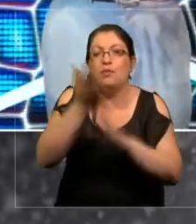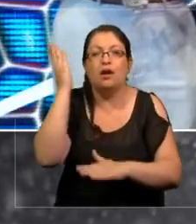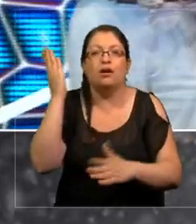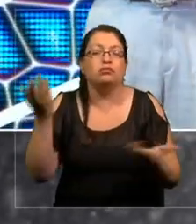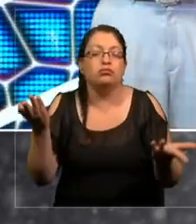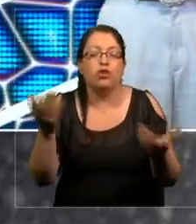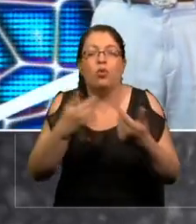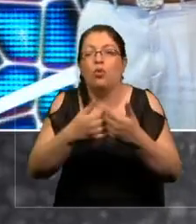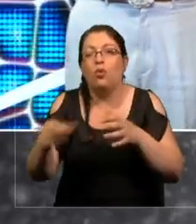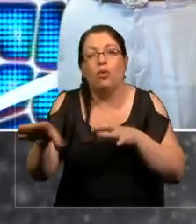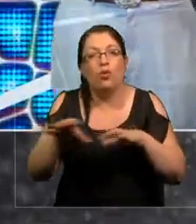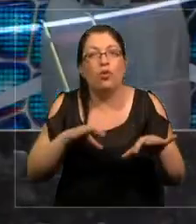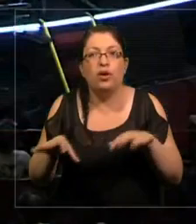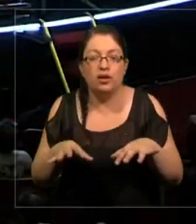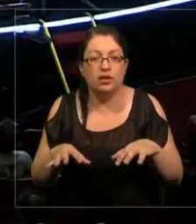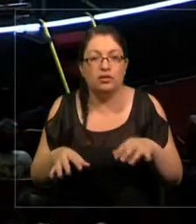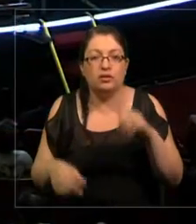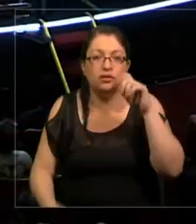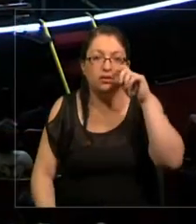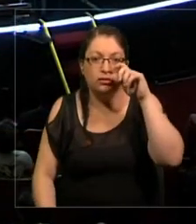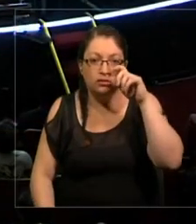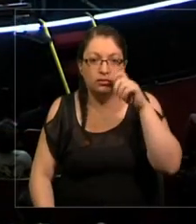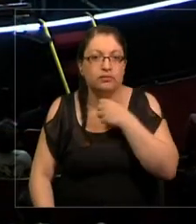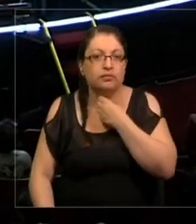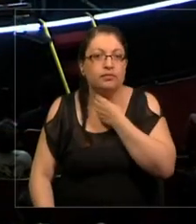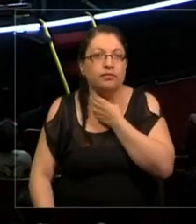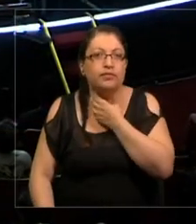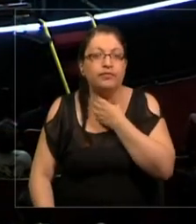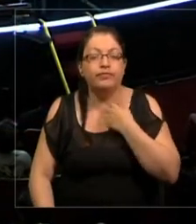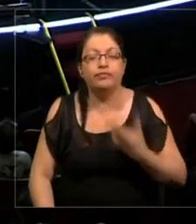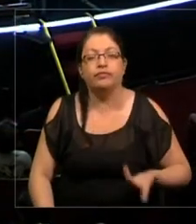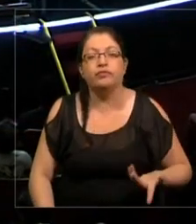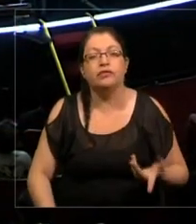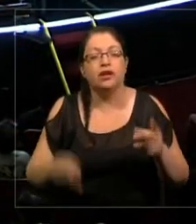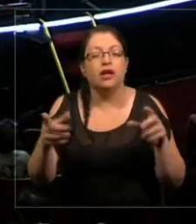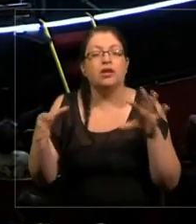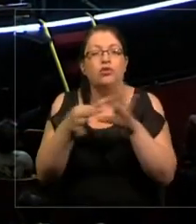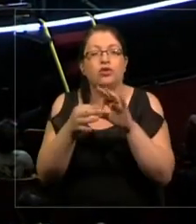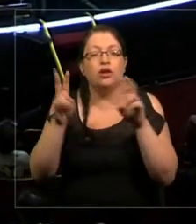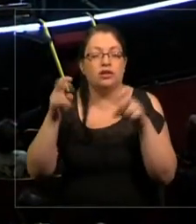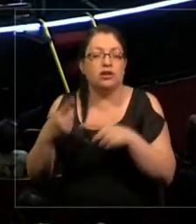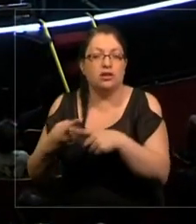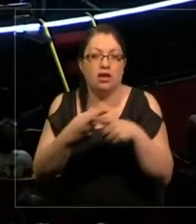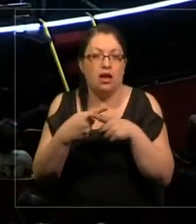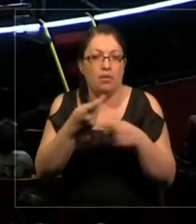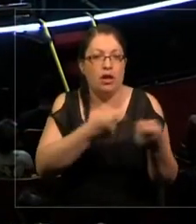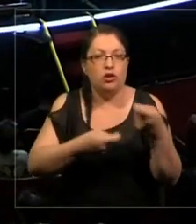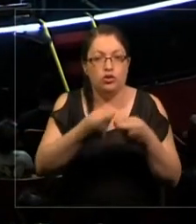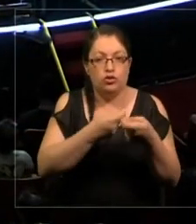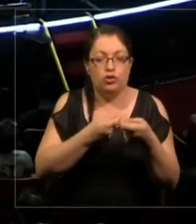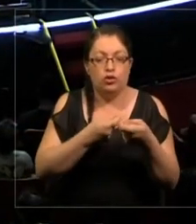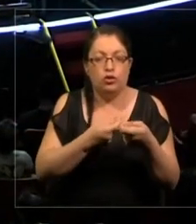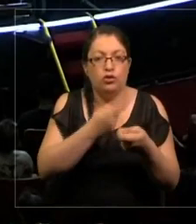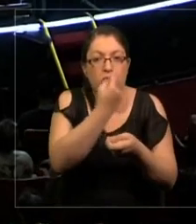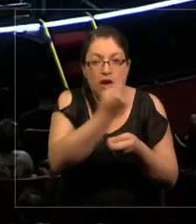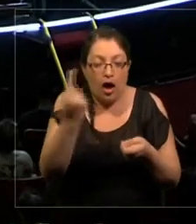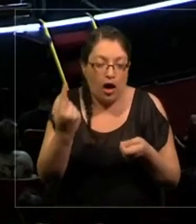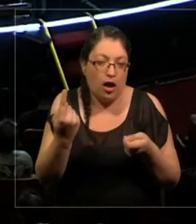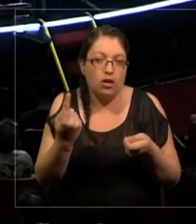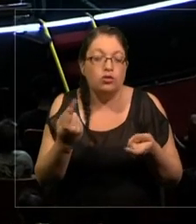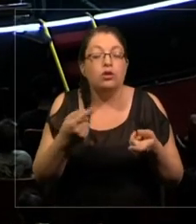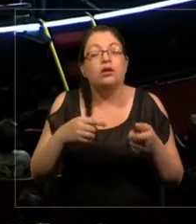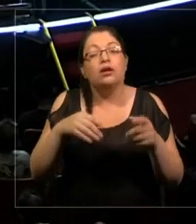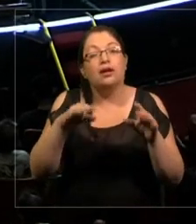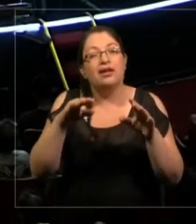Cualquier cosa que sea socioeconómico per cápita. Y es increíble. En el mismo grado,